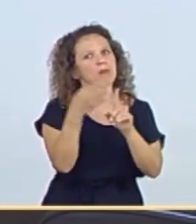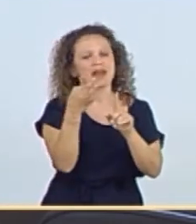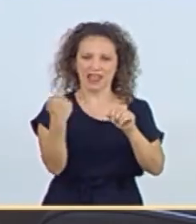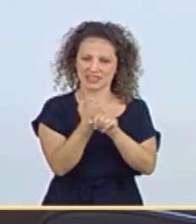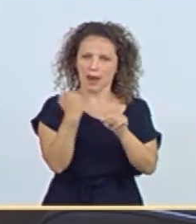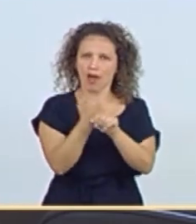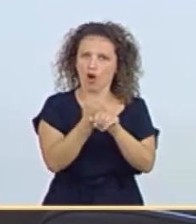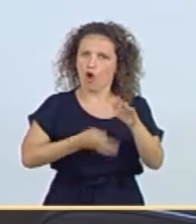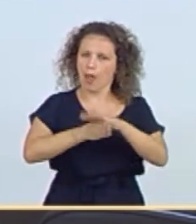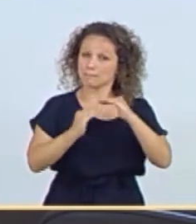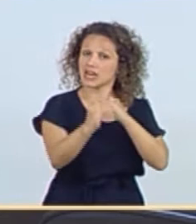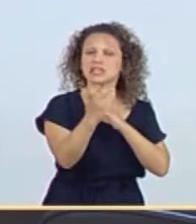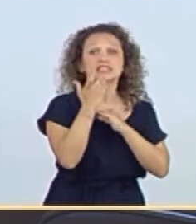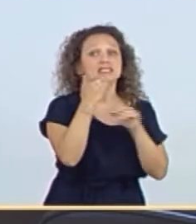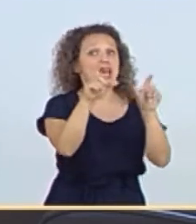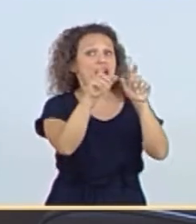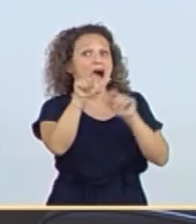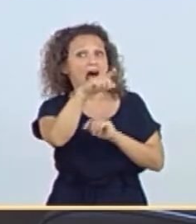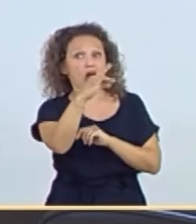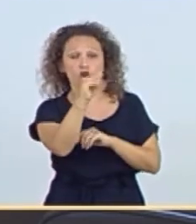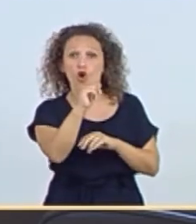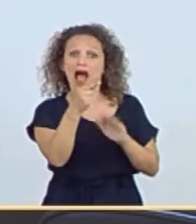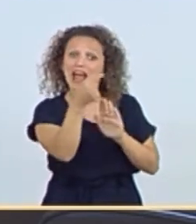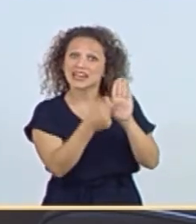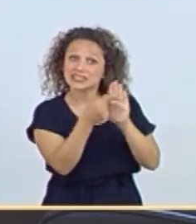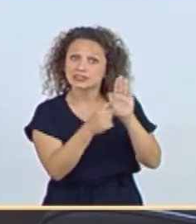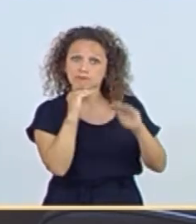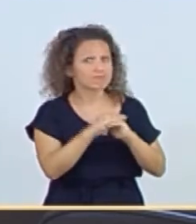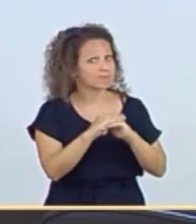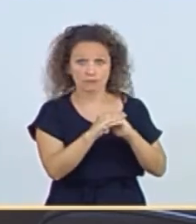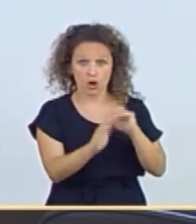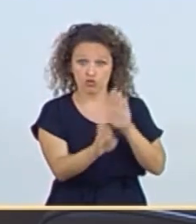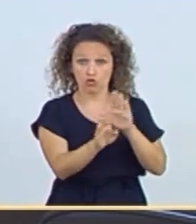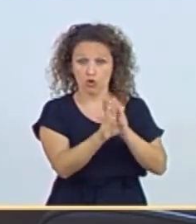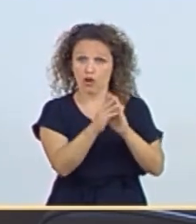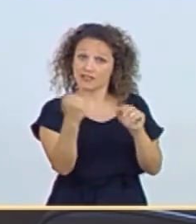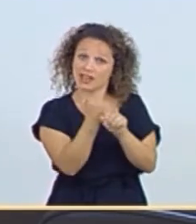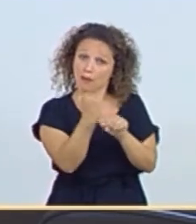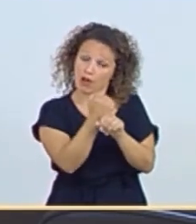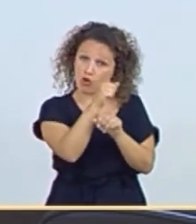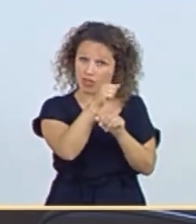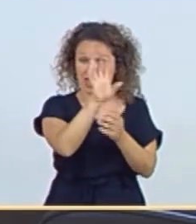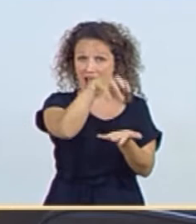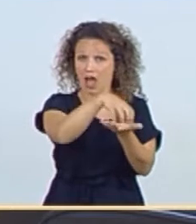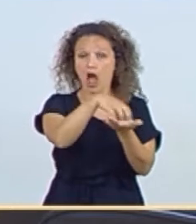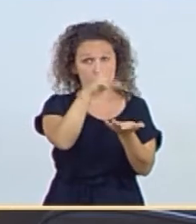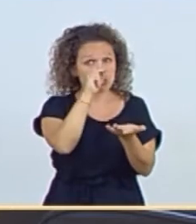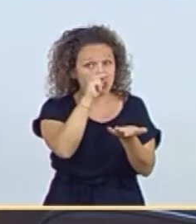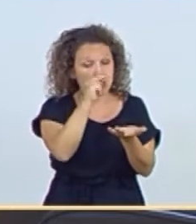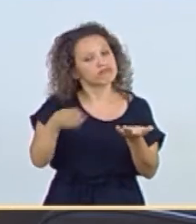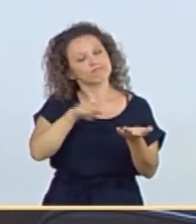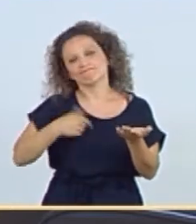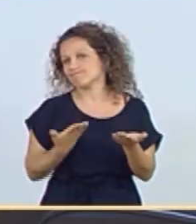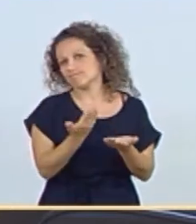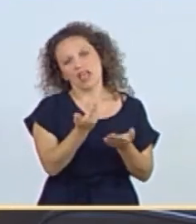empleo. Si Alcoa no cumple con este requisito, insisto, con el mantenimiento del empleo en la planta de Lugo, vamos, sin duda, a exigirle la devolución